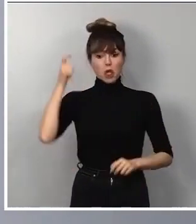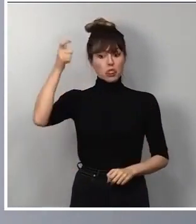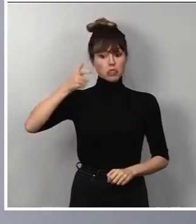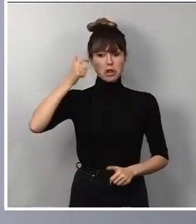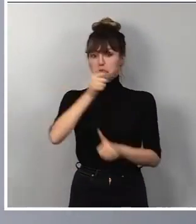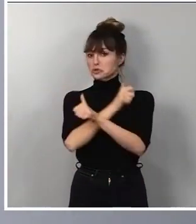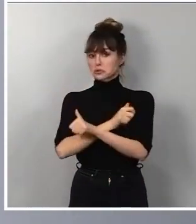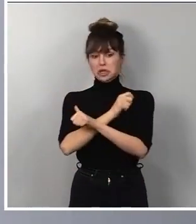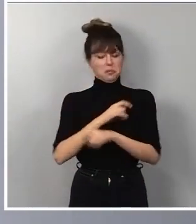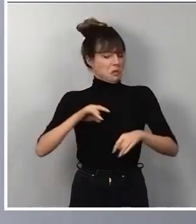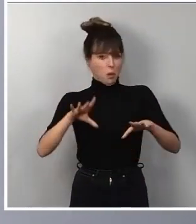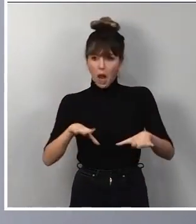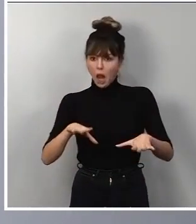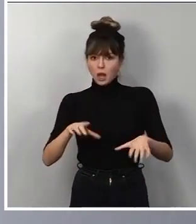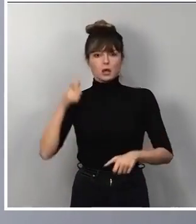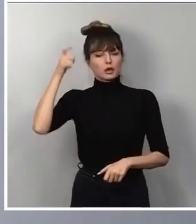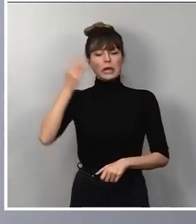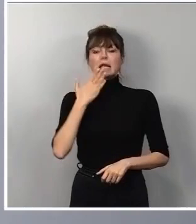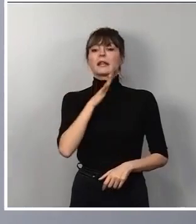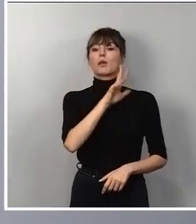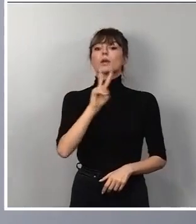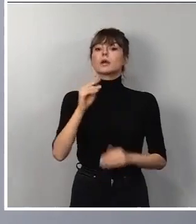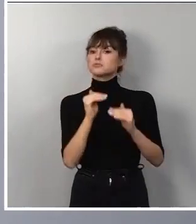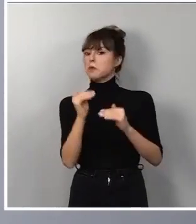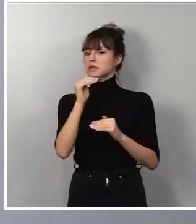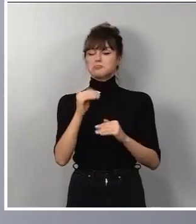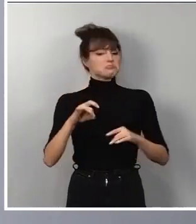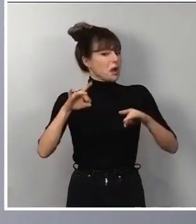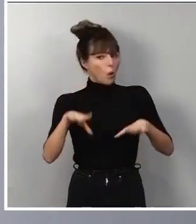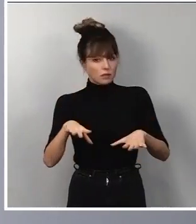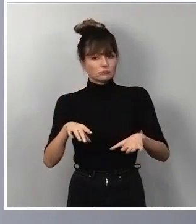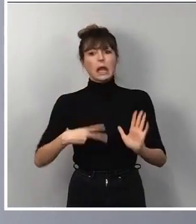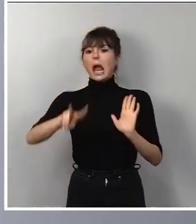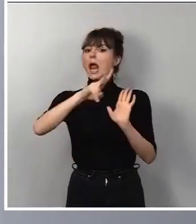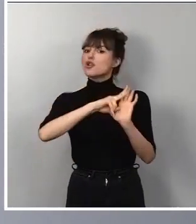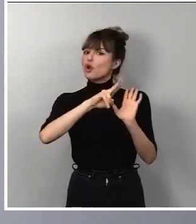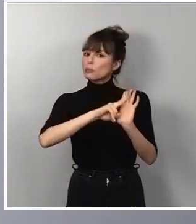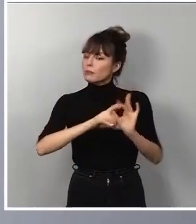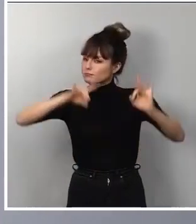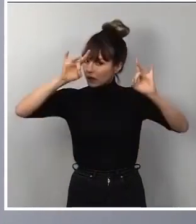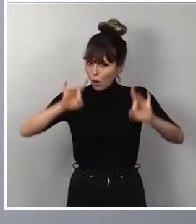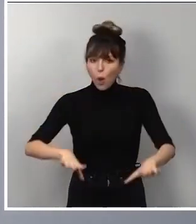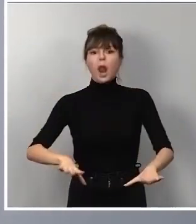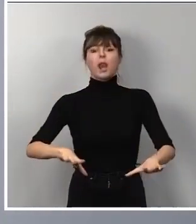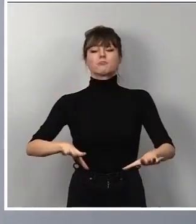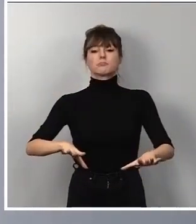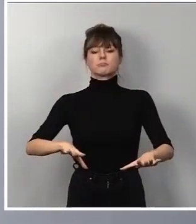subsidio, al subsidio de mayores de 52 años. Es decir, que aquí la norma queda tal y como estaba